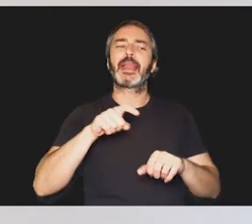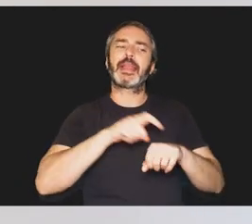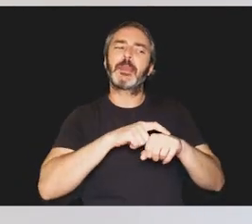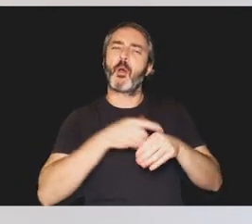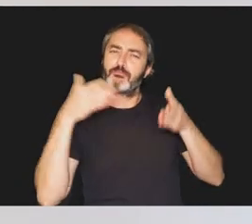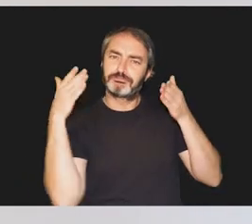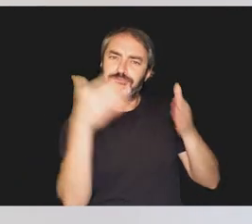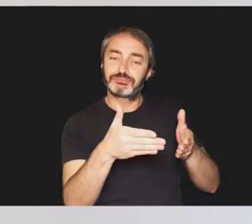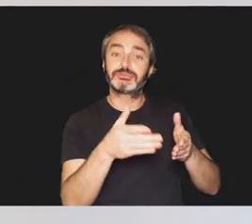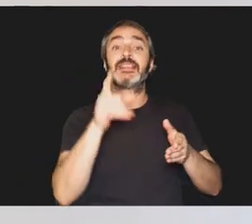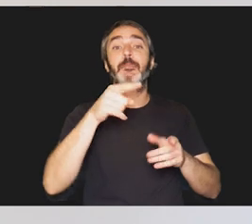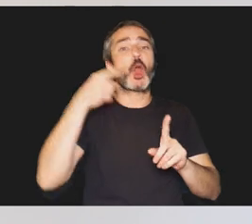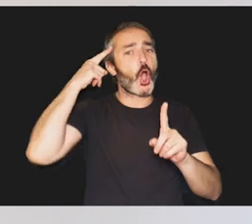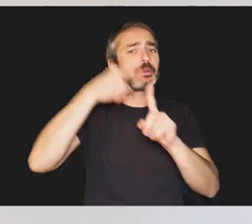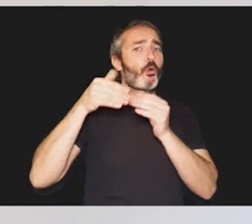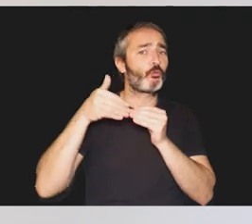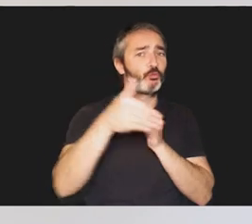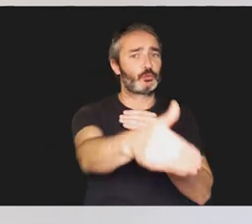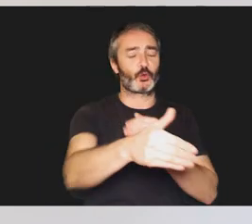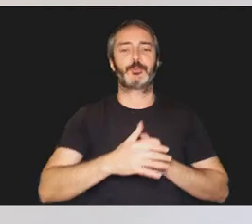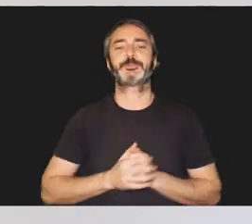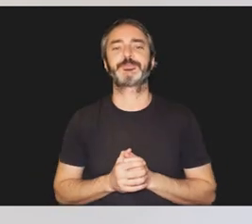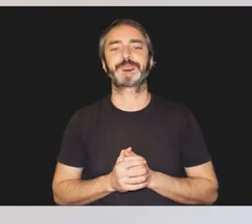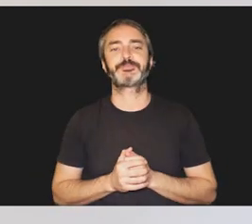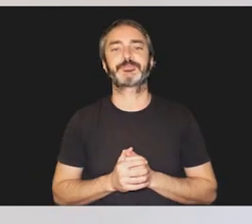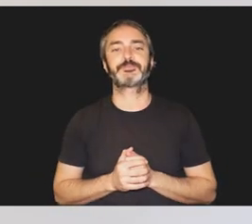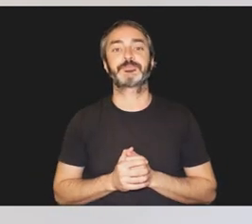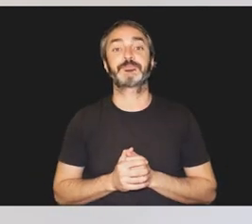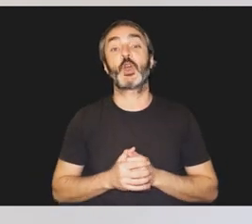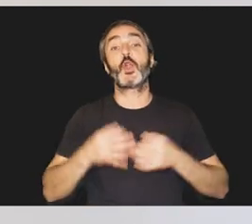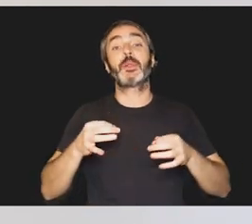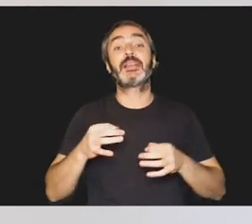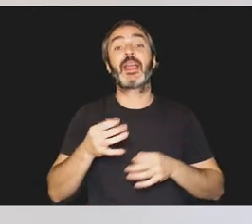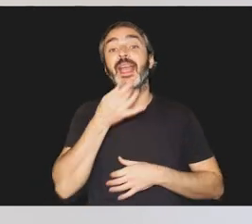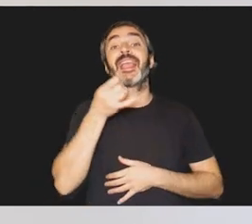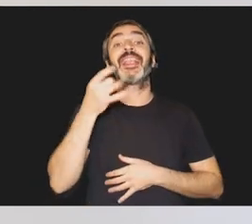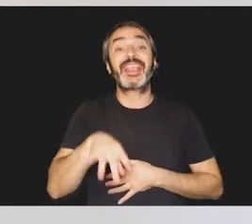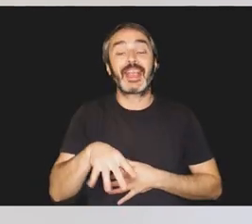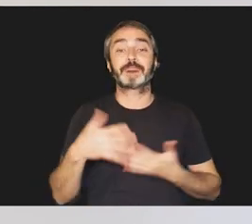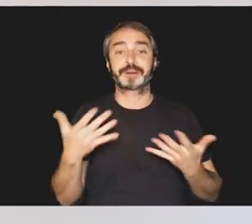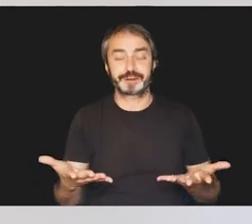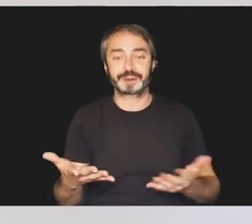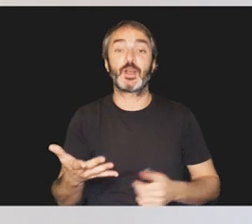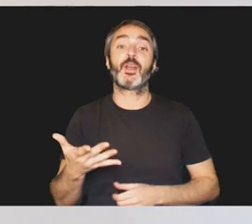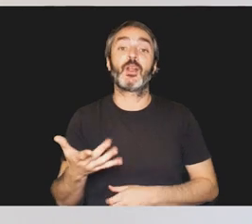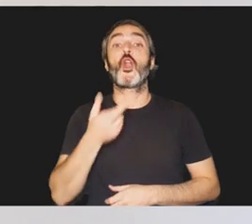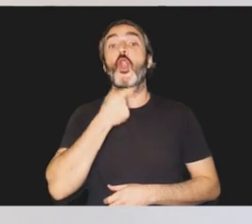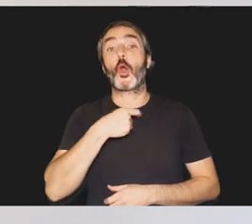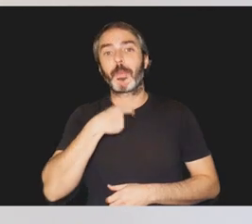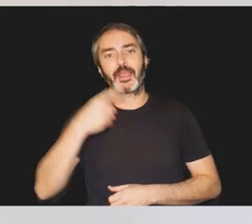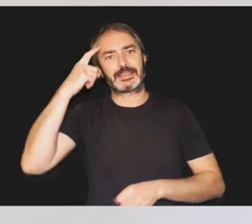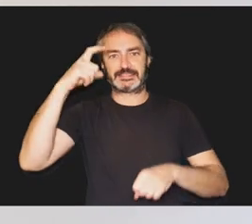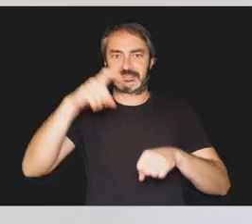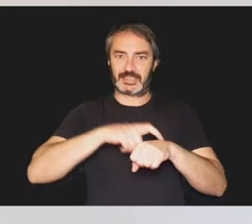tipo de intervención a realizar y los objetivos que se desean alcanzar. Normalmente, en este proceso participan profesionales de la